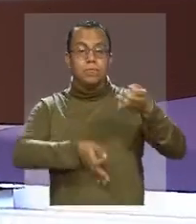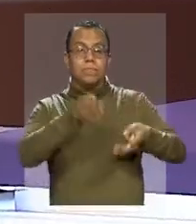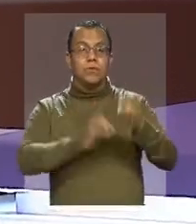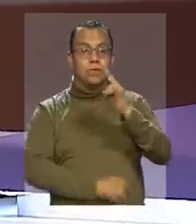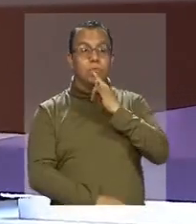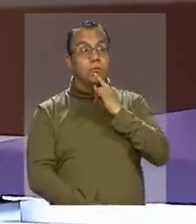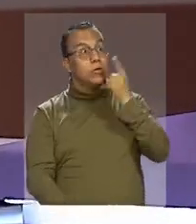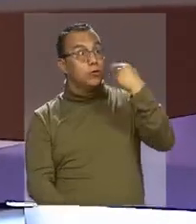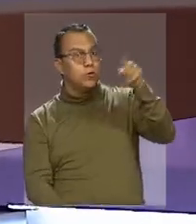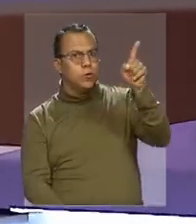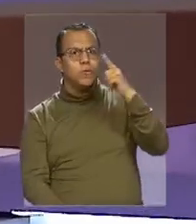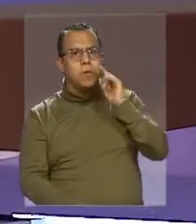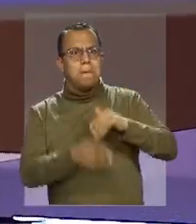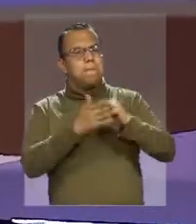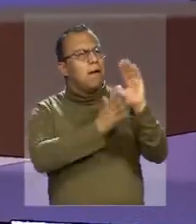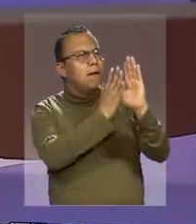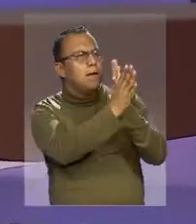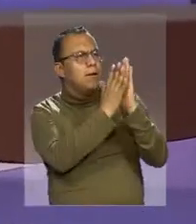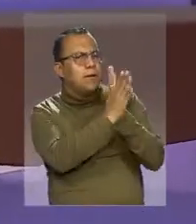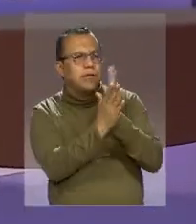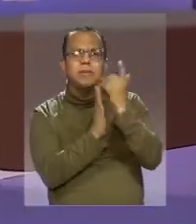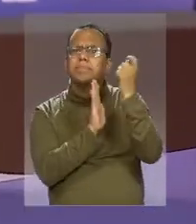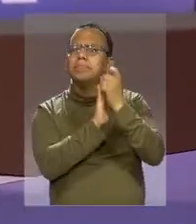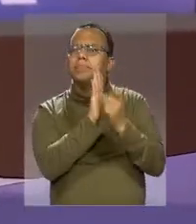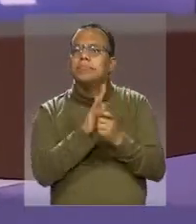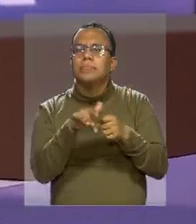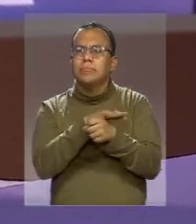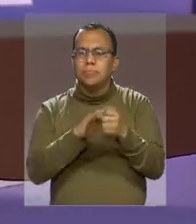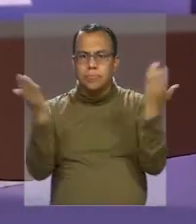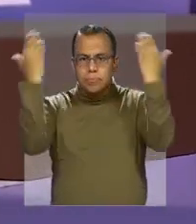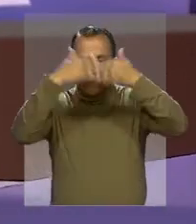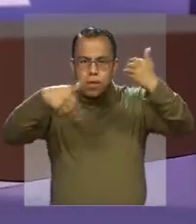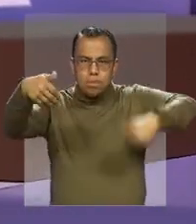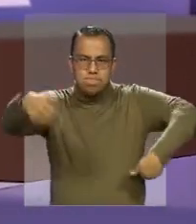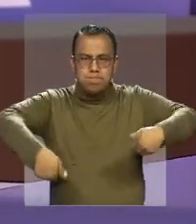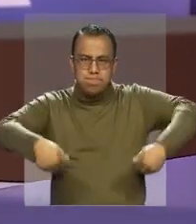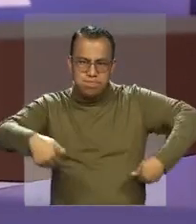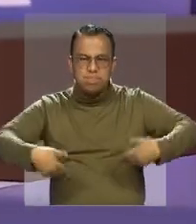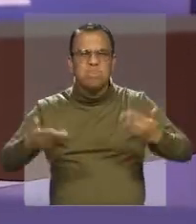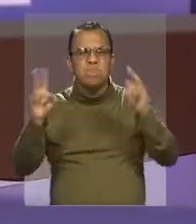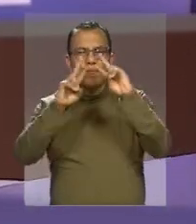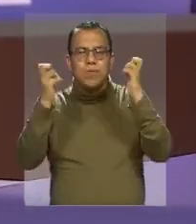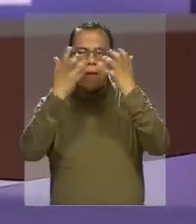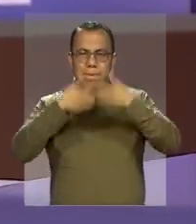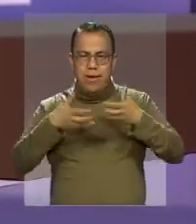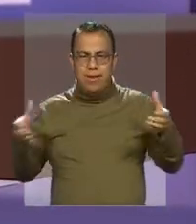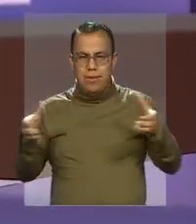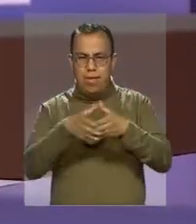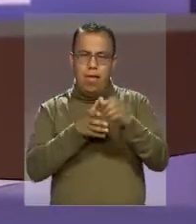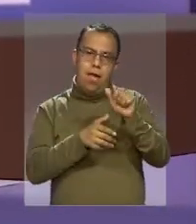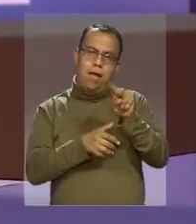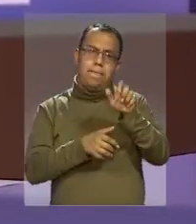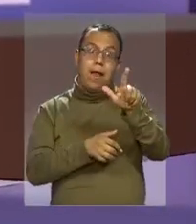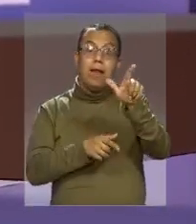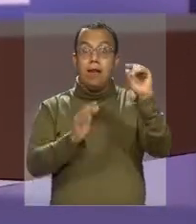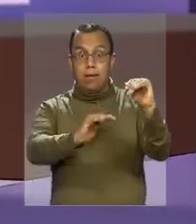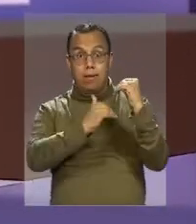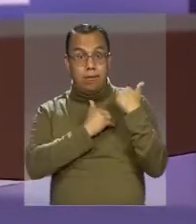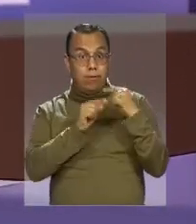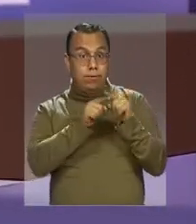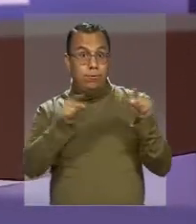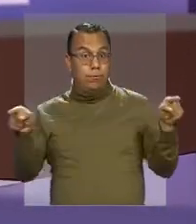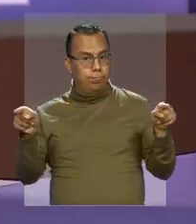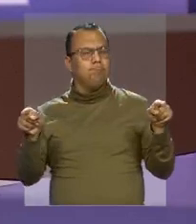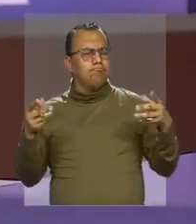los Estados Unidos más información y detalles del caso de corrupción de Corfi Colombiana, empresa del Grupo Aval, y su responsabilidad,